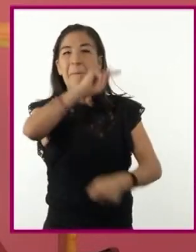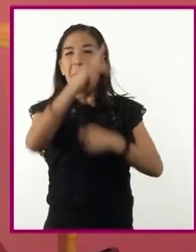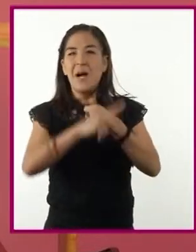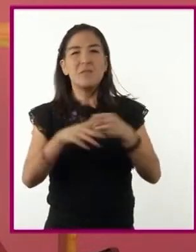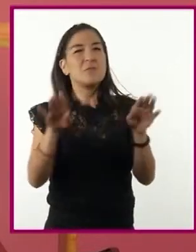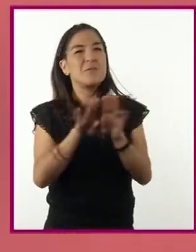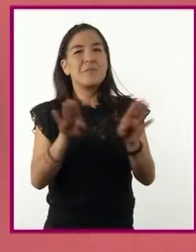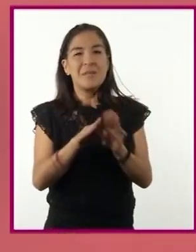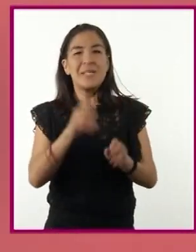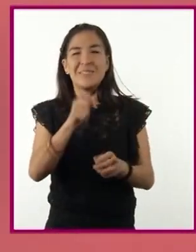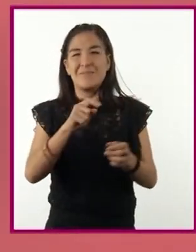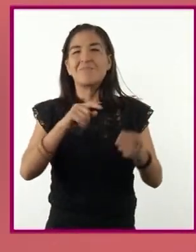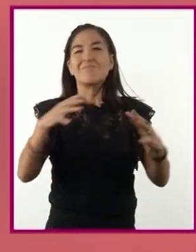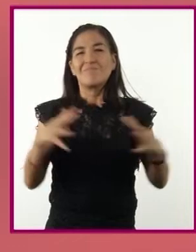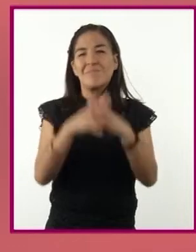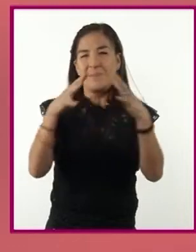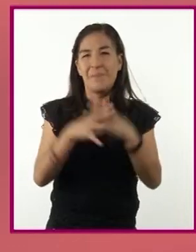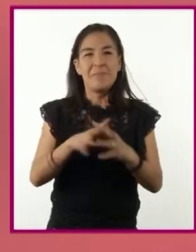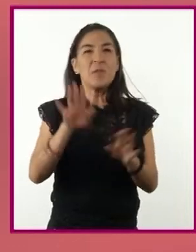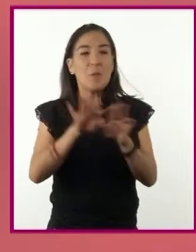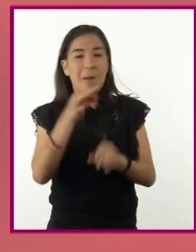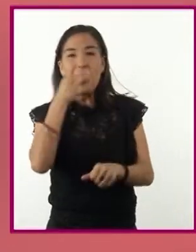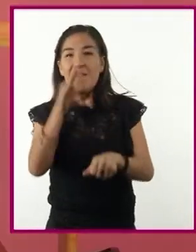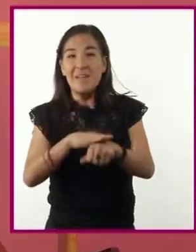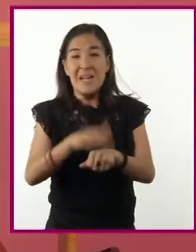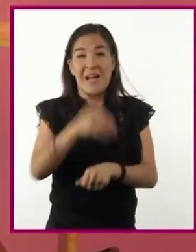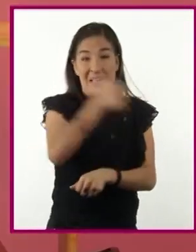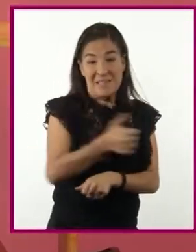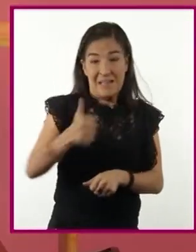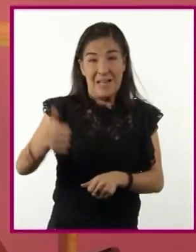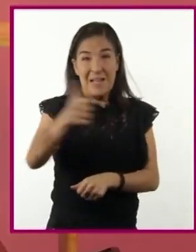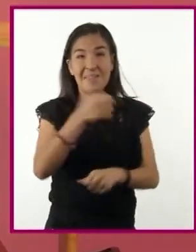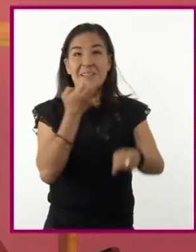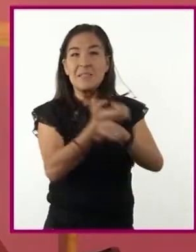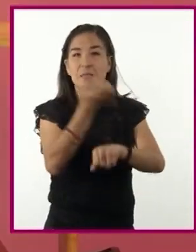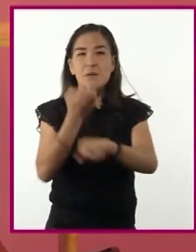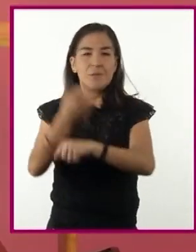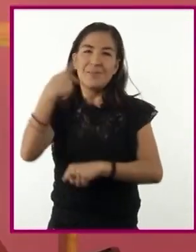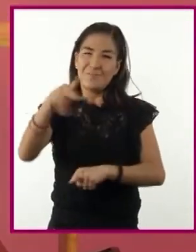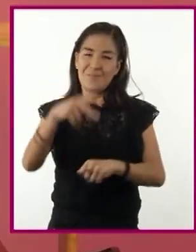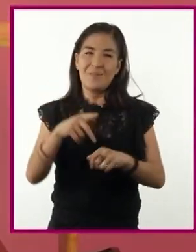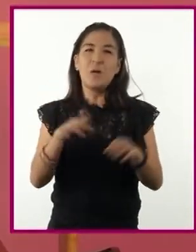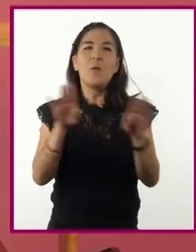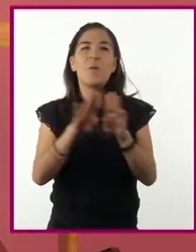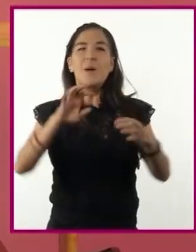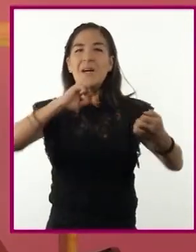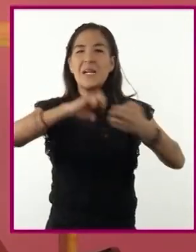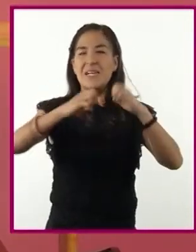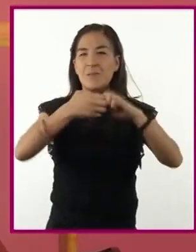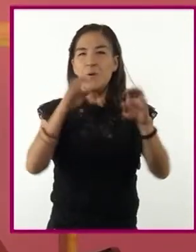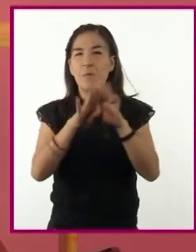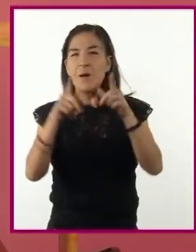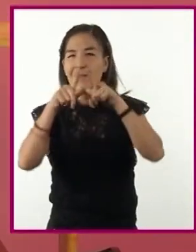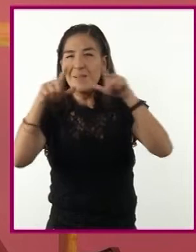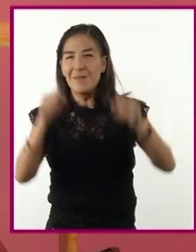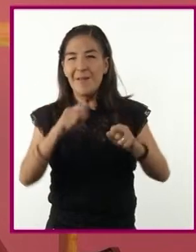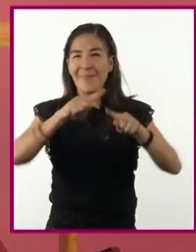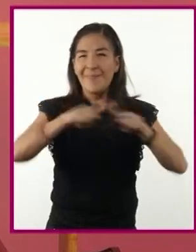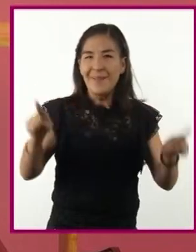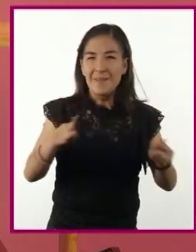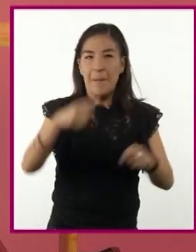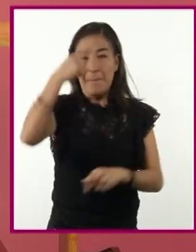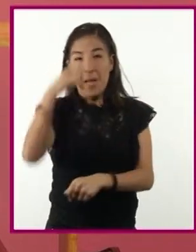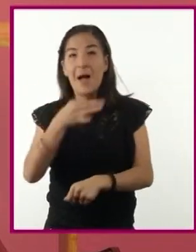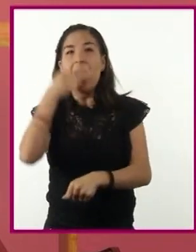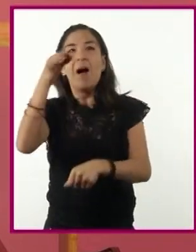beligerantes. De hecho, cada estado difundía información en la lengua de sus enemigos, no sólo para informarlos, sino